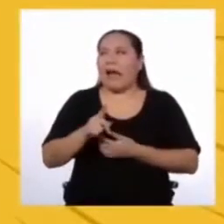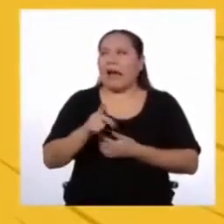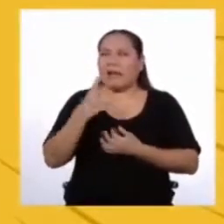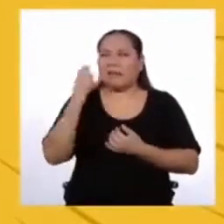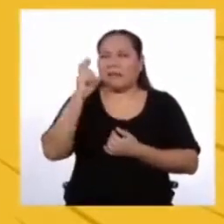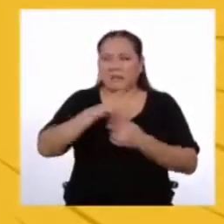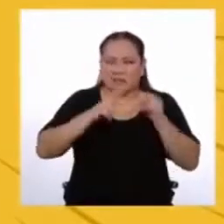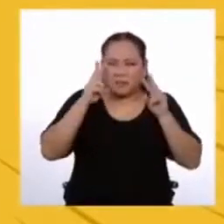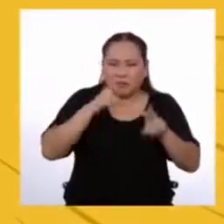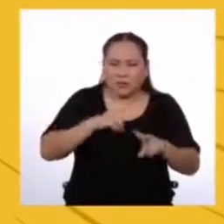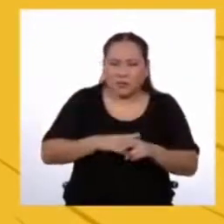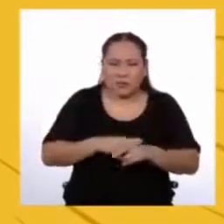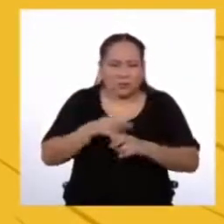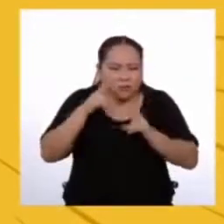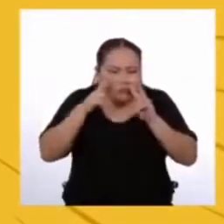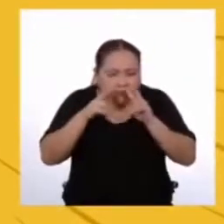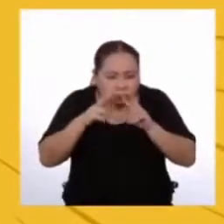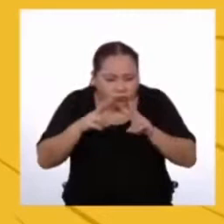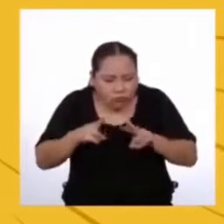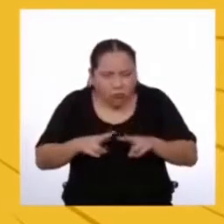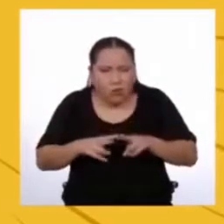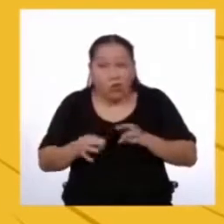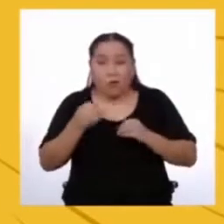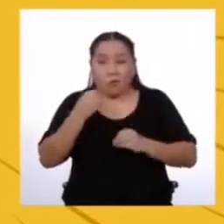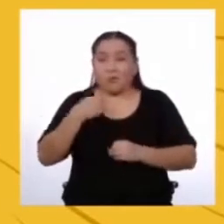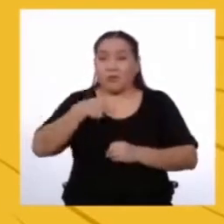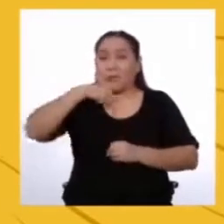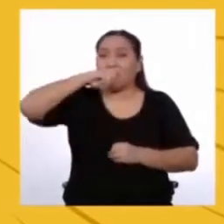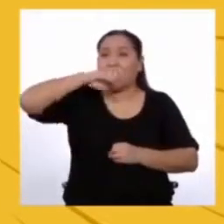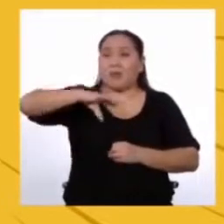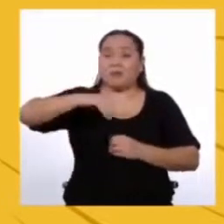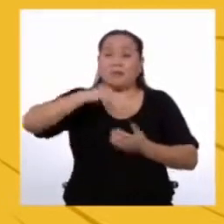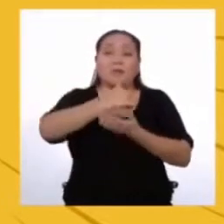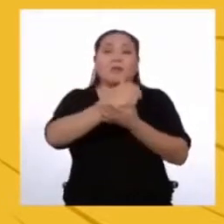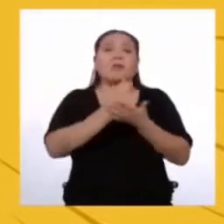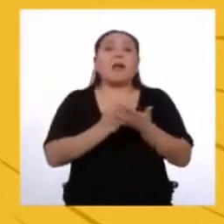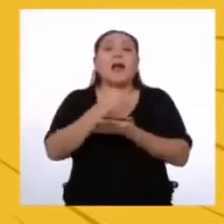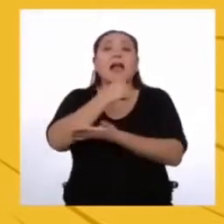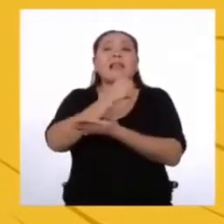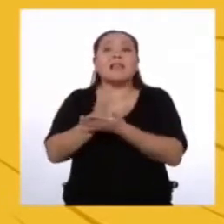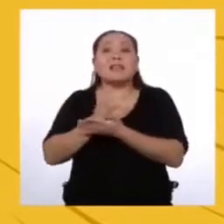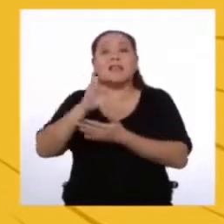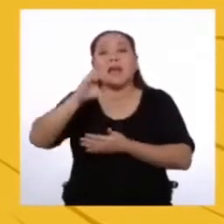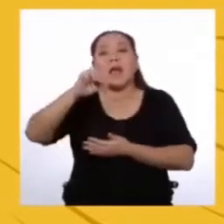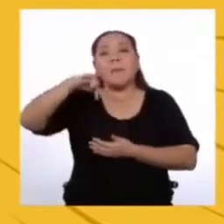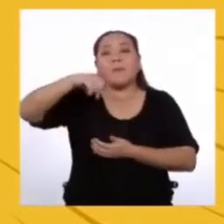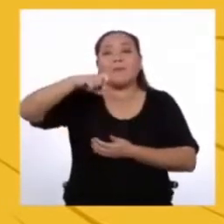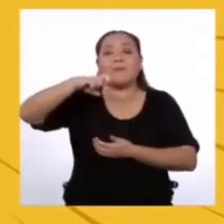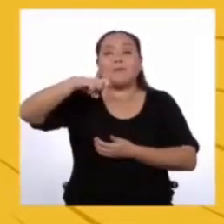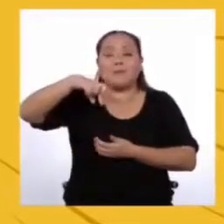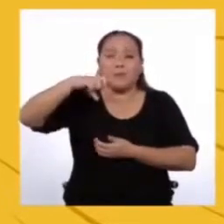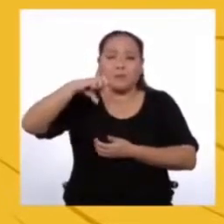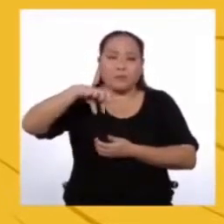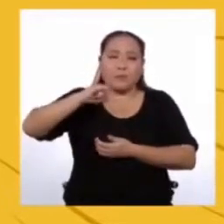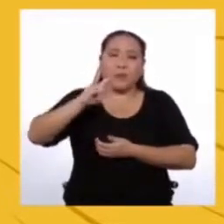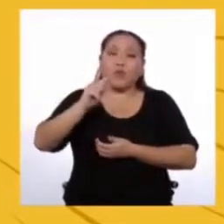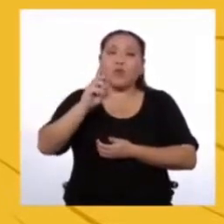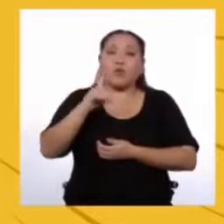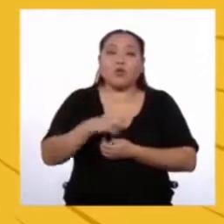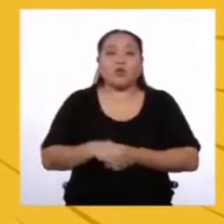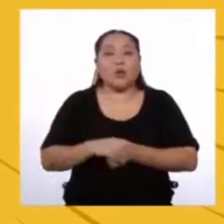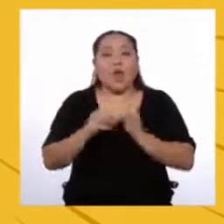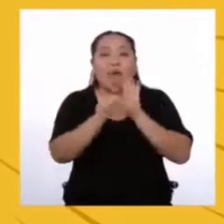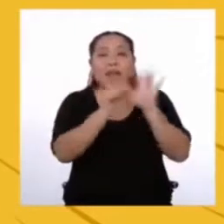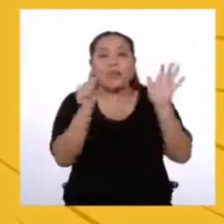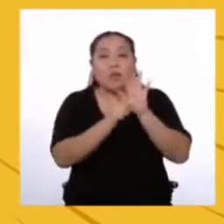observado con mucho detalle Como dije, ahí están sus capítulos y sus artículos Todo bien